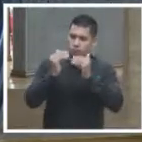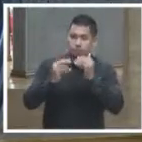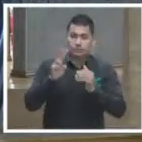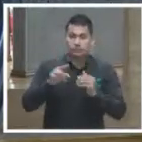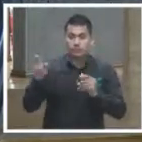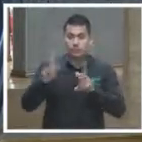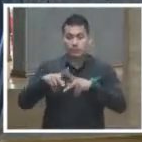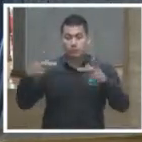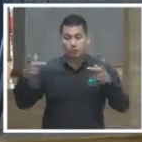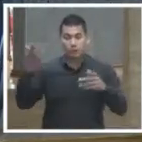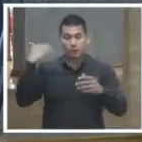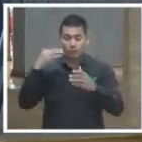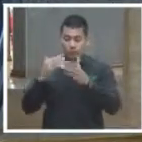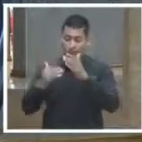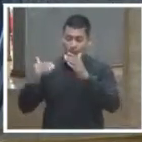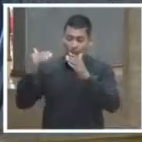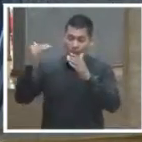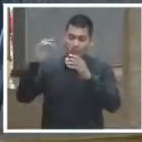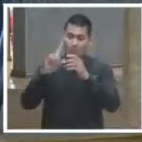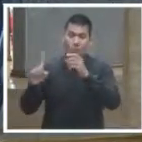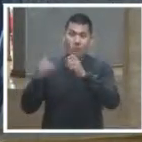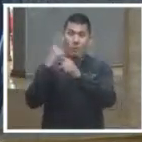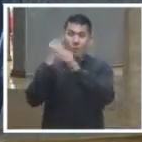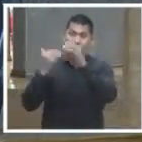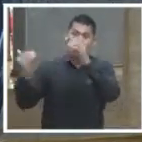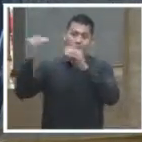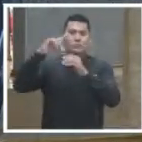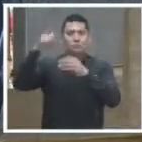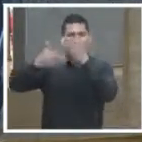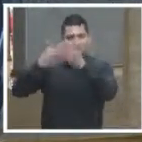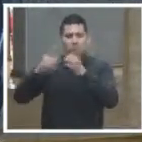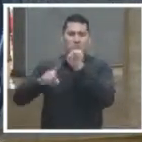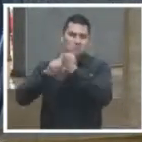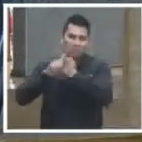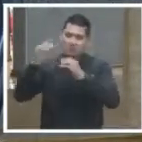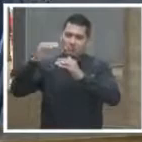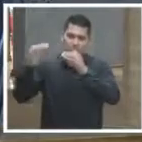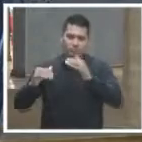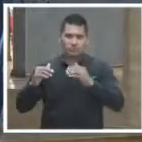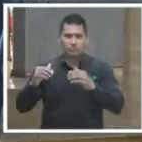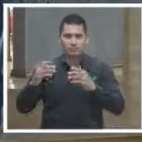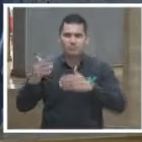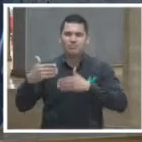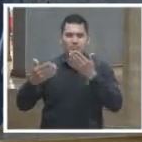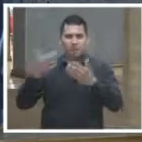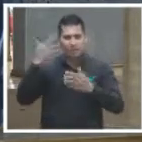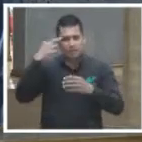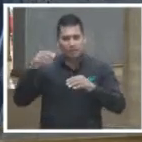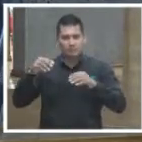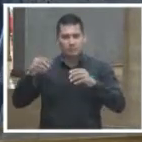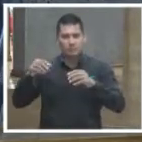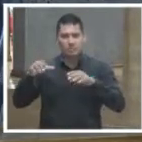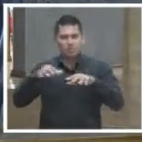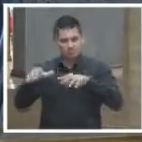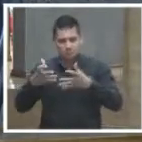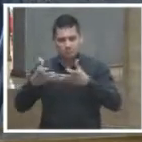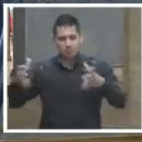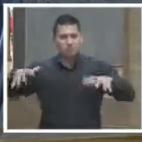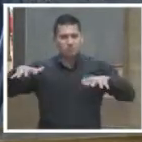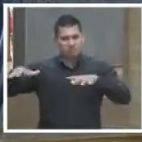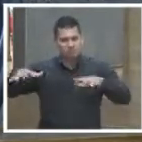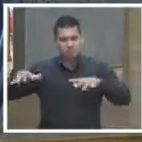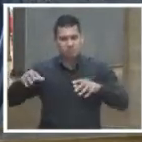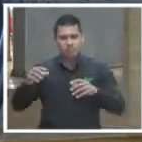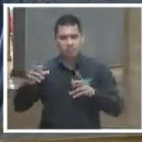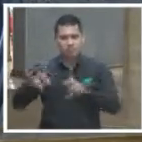periódico número uno salvo después el problema que tuvieron con proceso con el sismo es impresionante la visita que tenía el